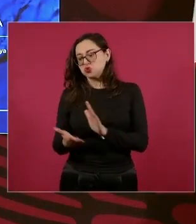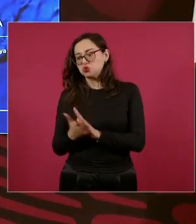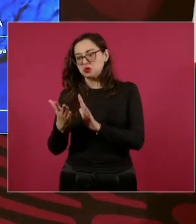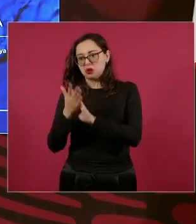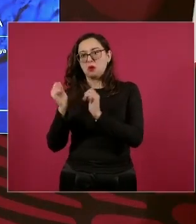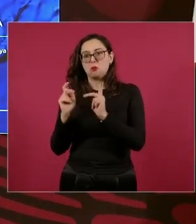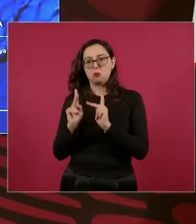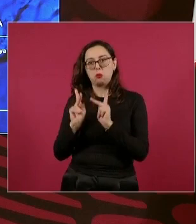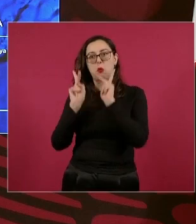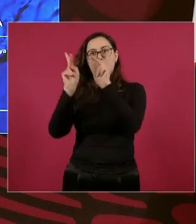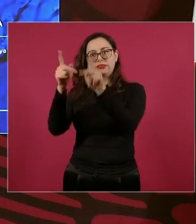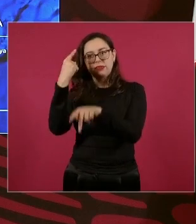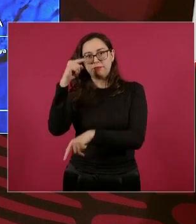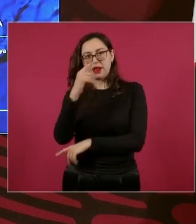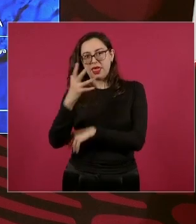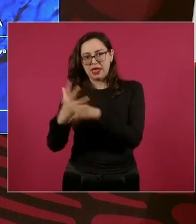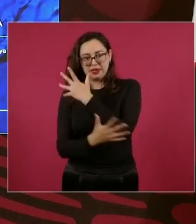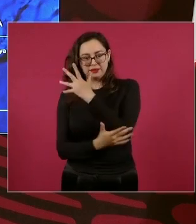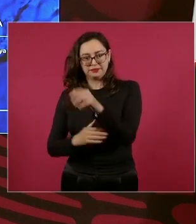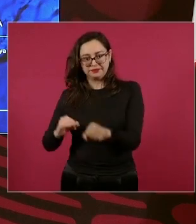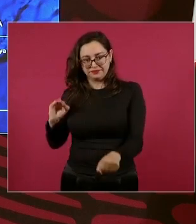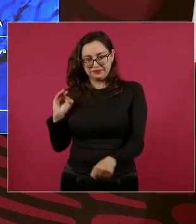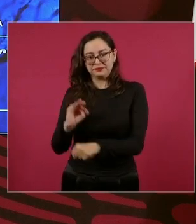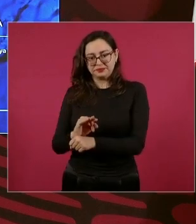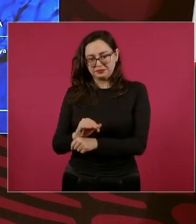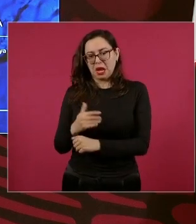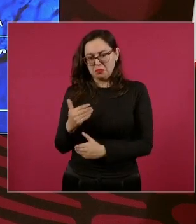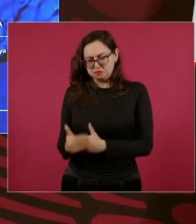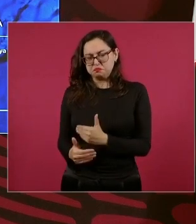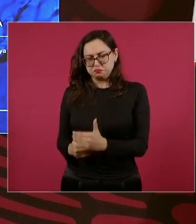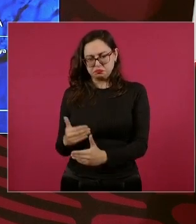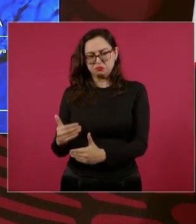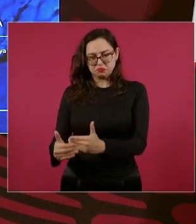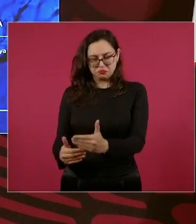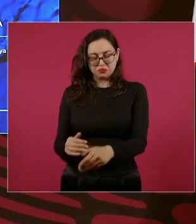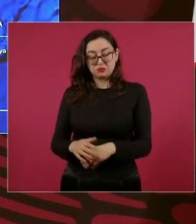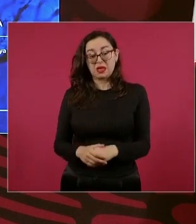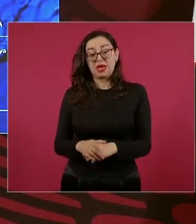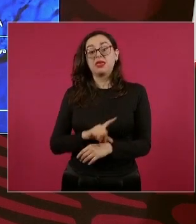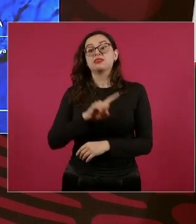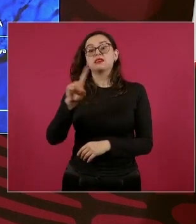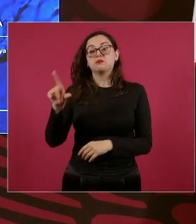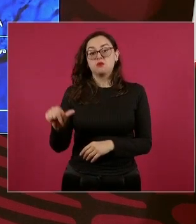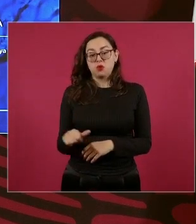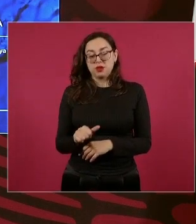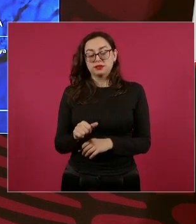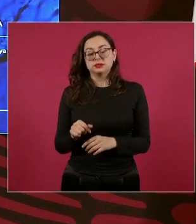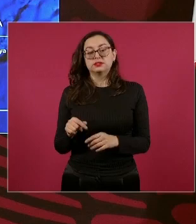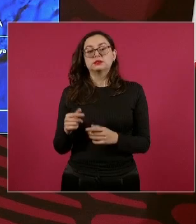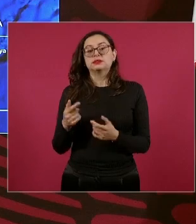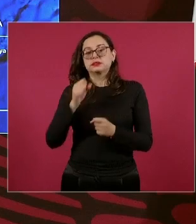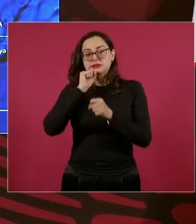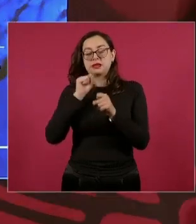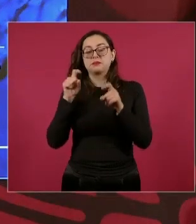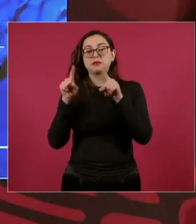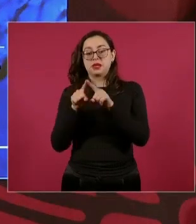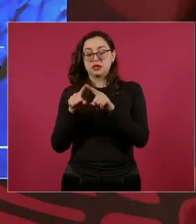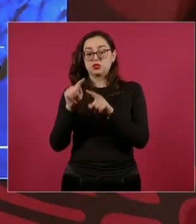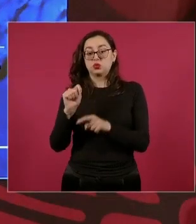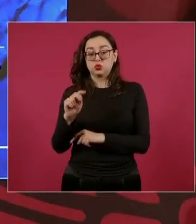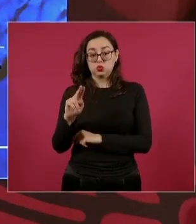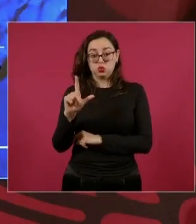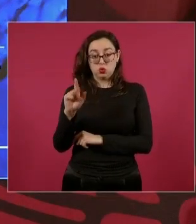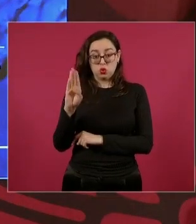vamos a llegar a Tulum, luego ya se está trabajando desde